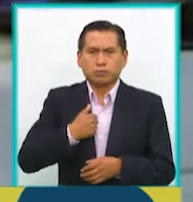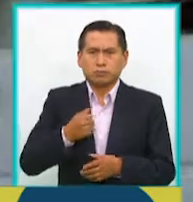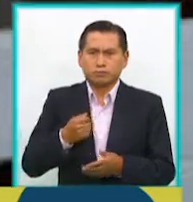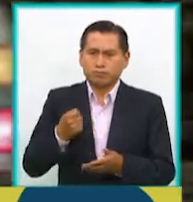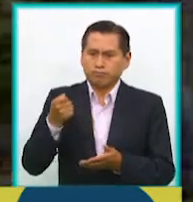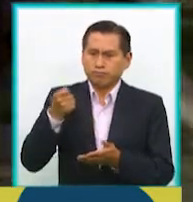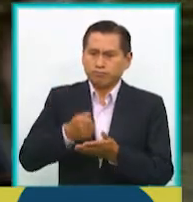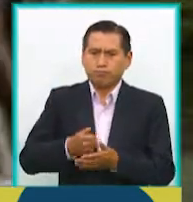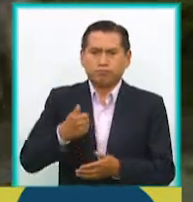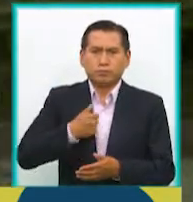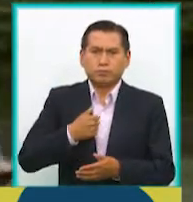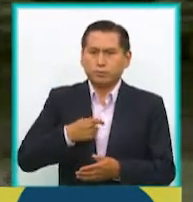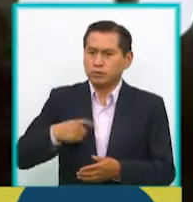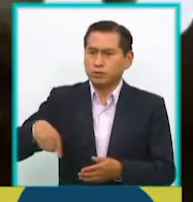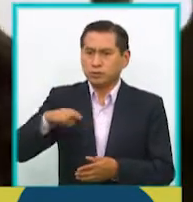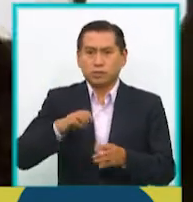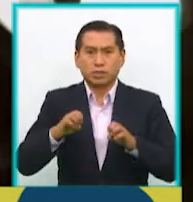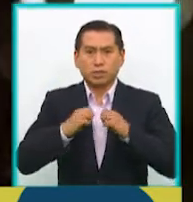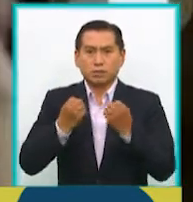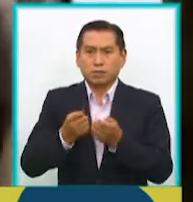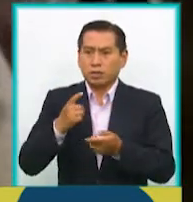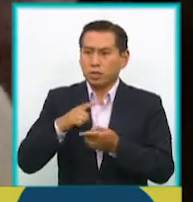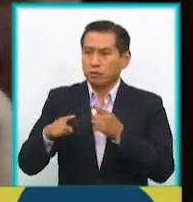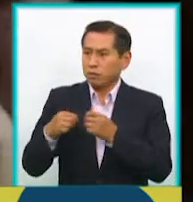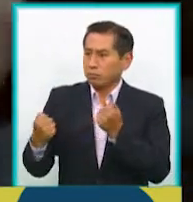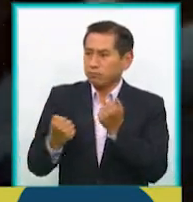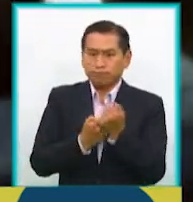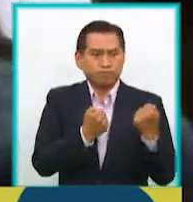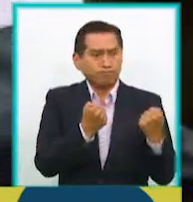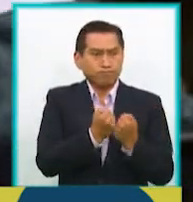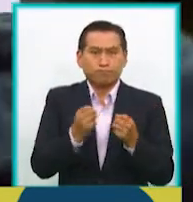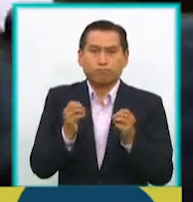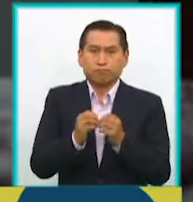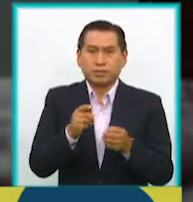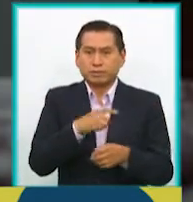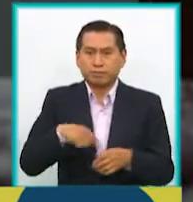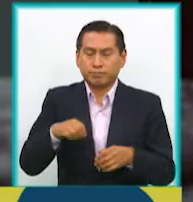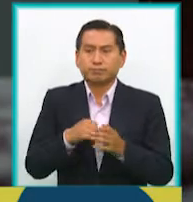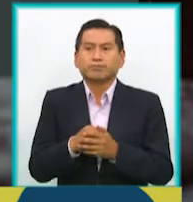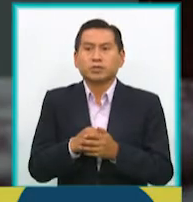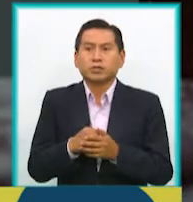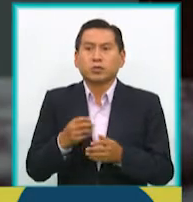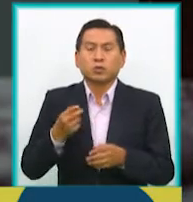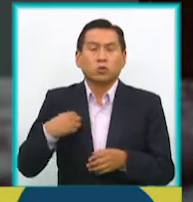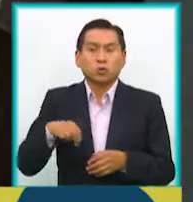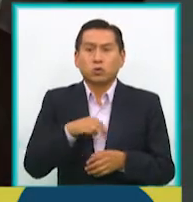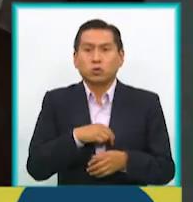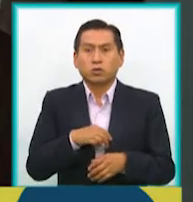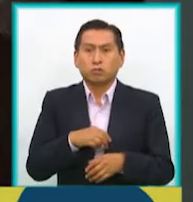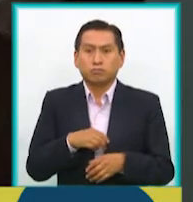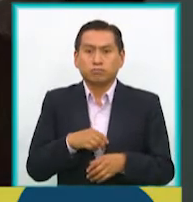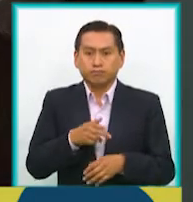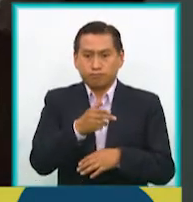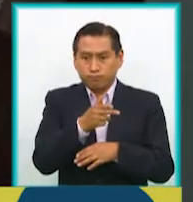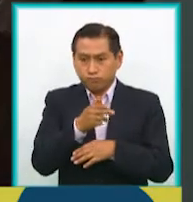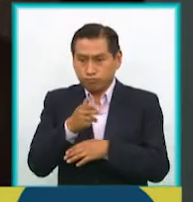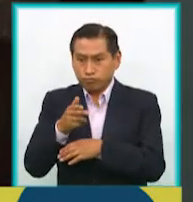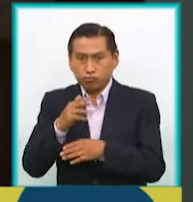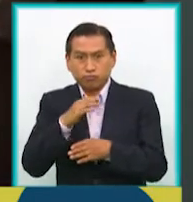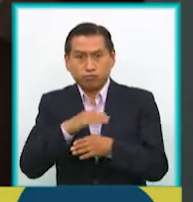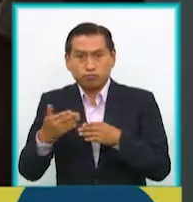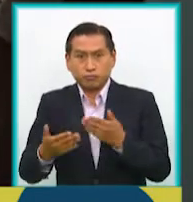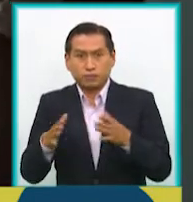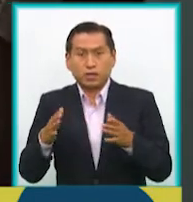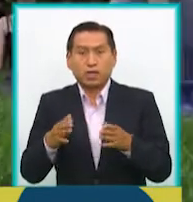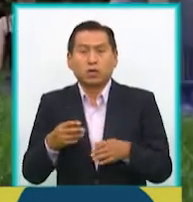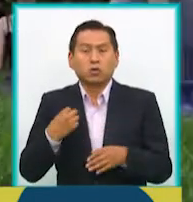propios del equipo, sumando amigos, sumando gente y hemos llegado al momento cuando terminamos de filmar que la verdad